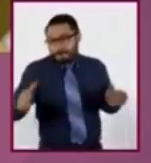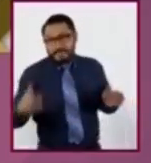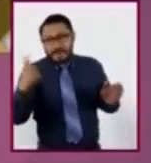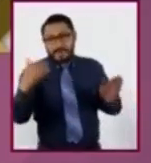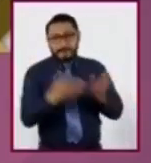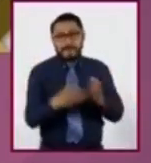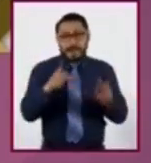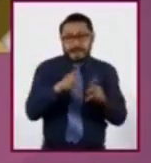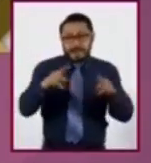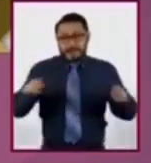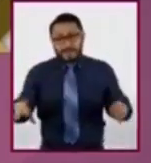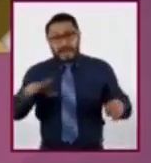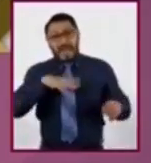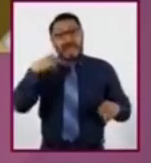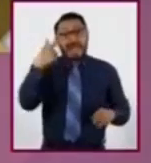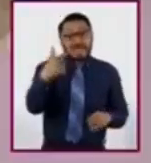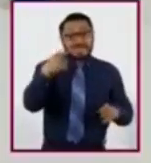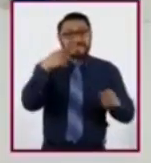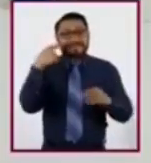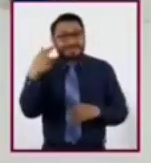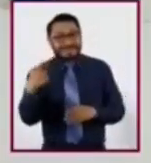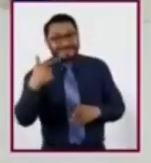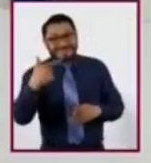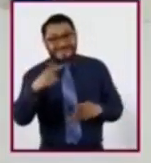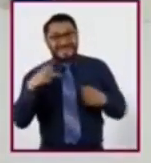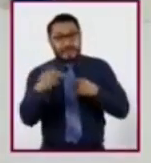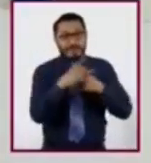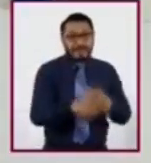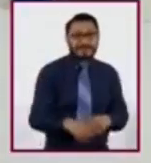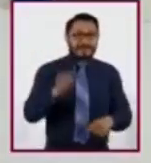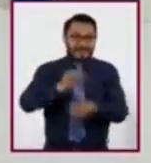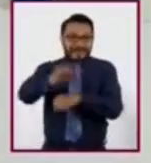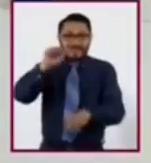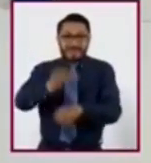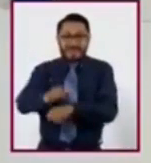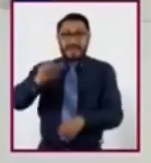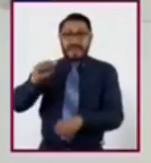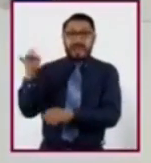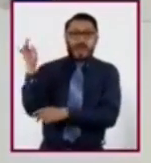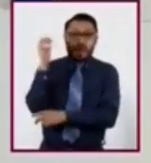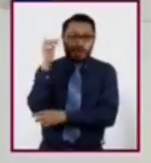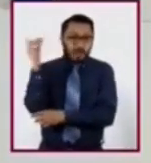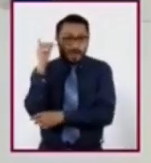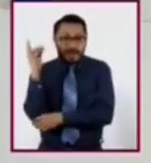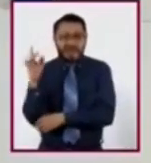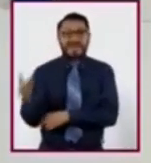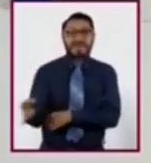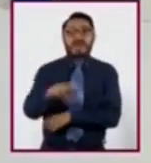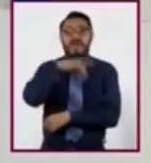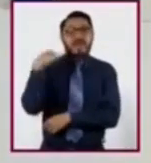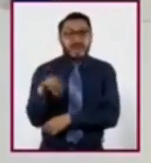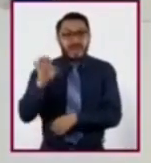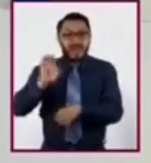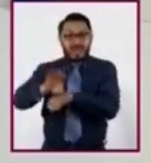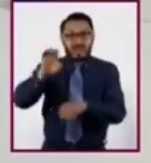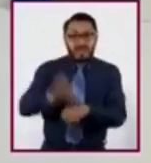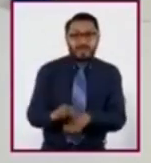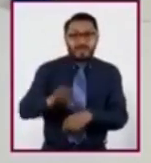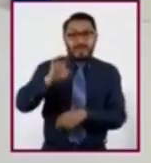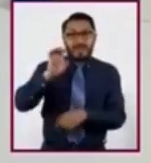siete países. Argentina, Bolivia, Chile, Colombia, Ecuador,